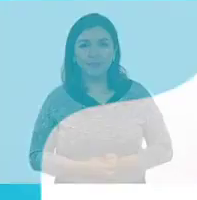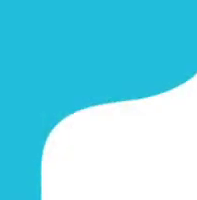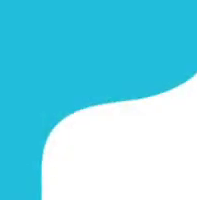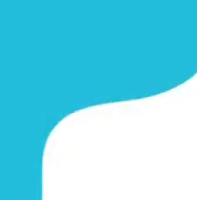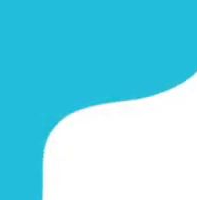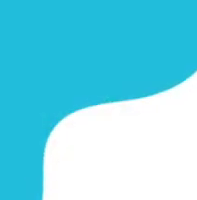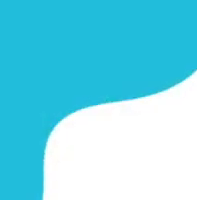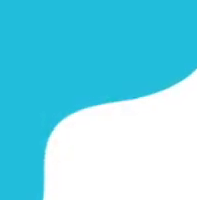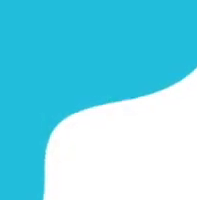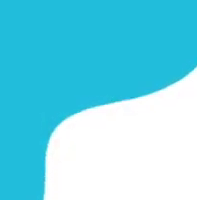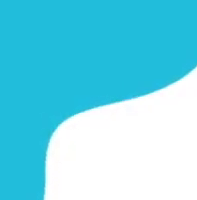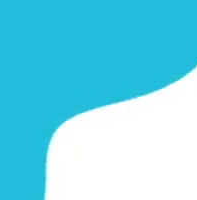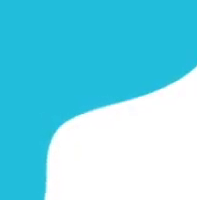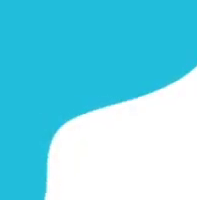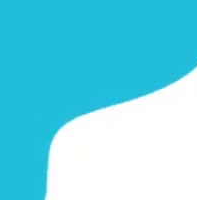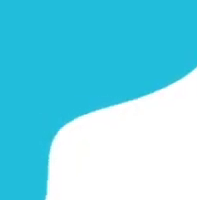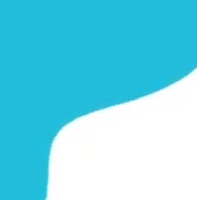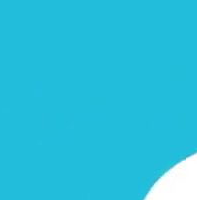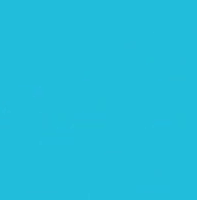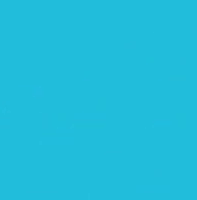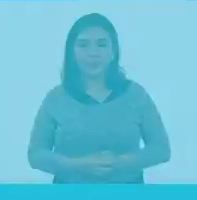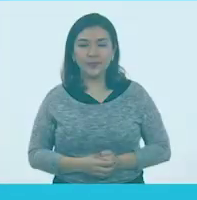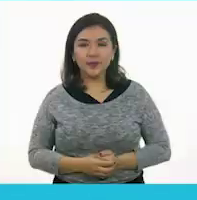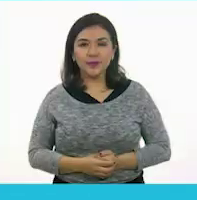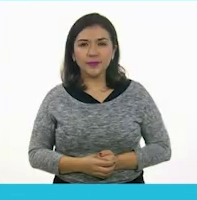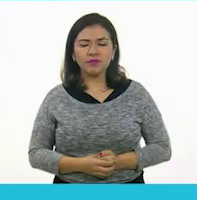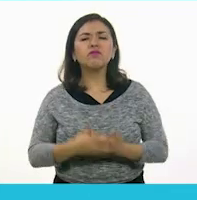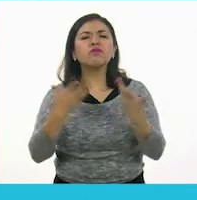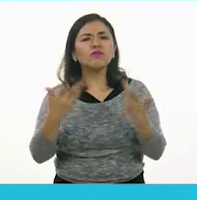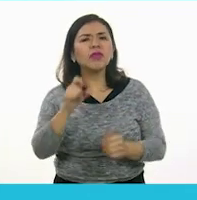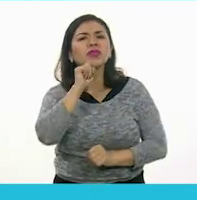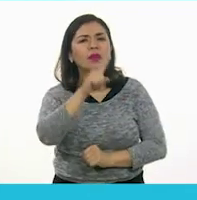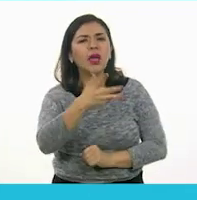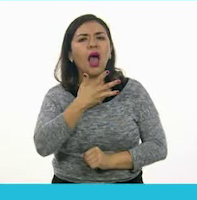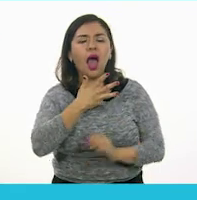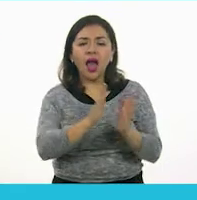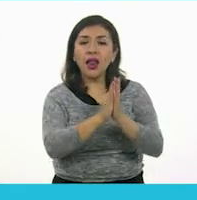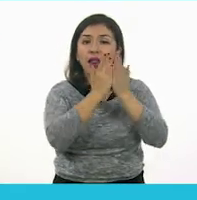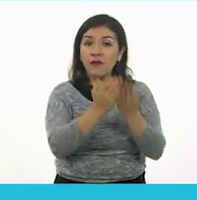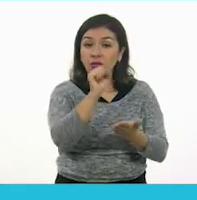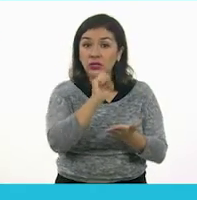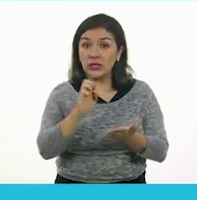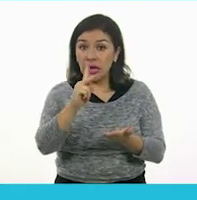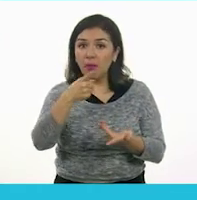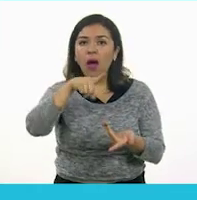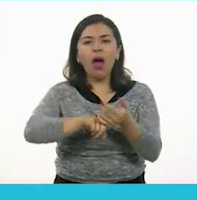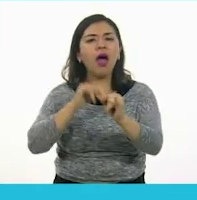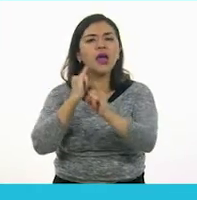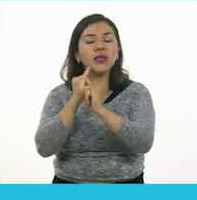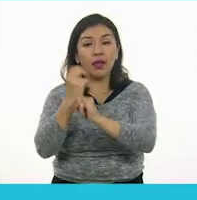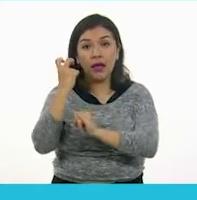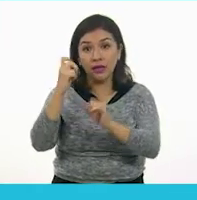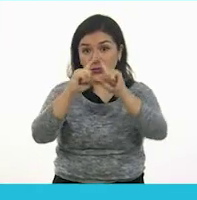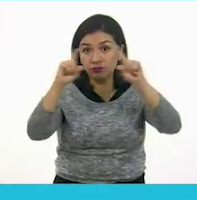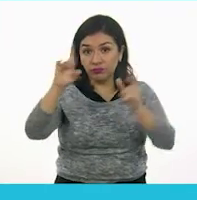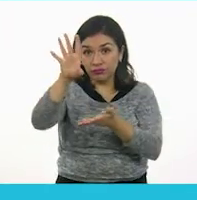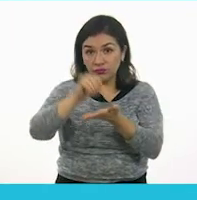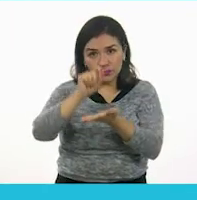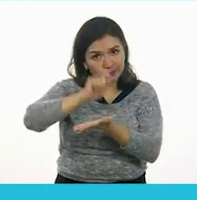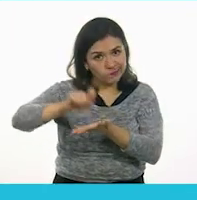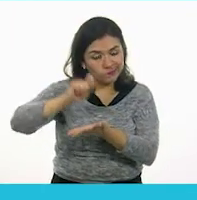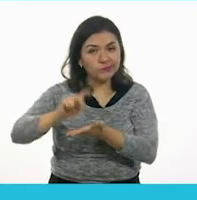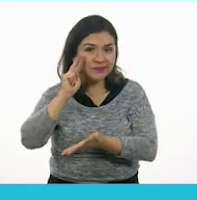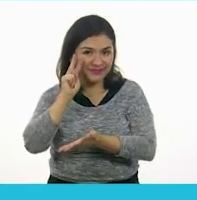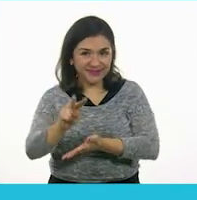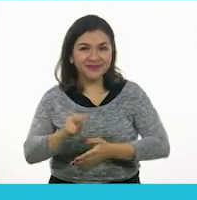puedes encontrar los libros de texto en la página con alitej.cep